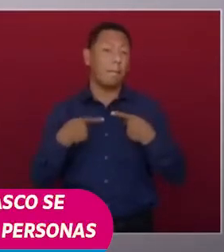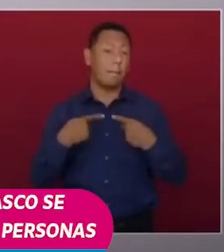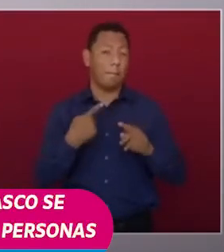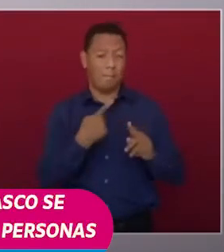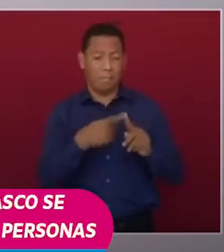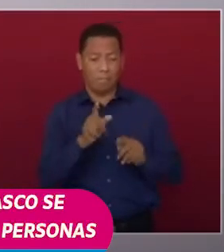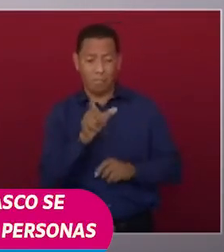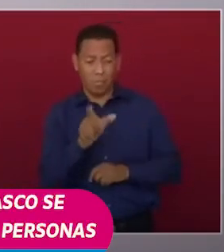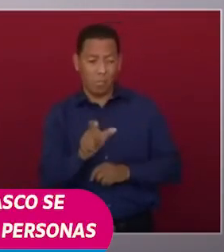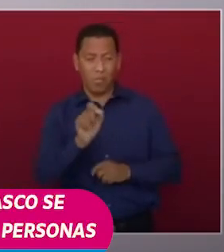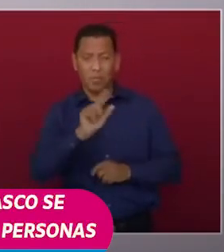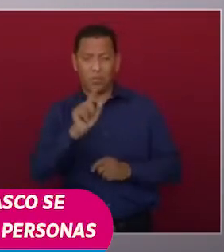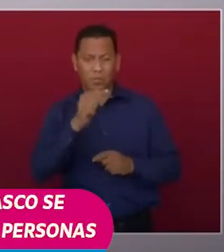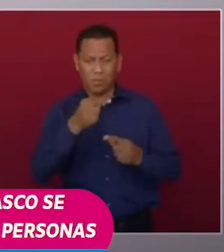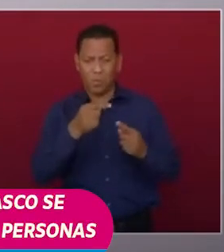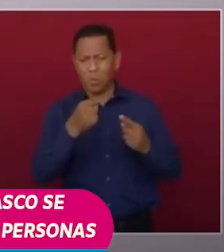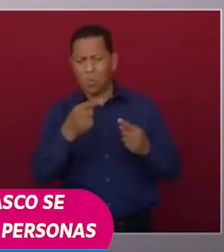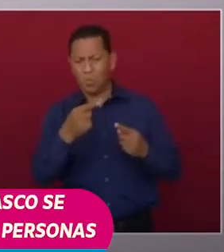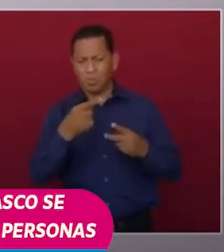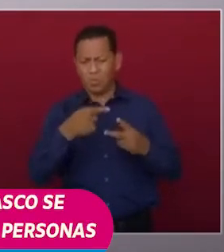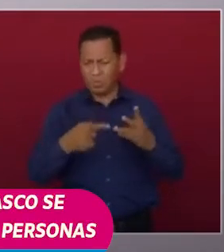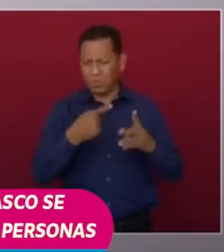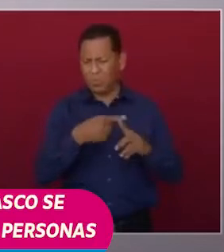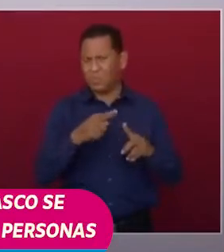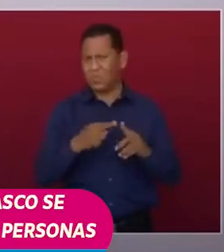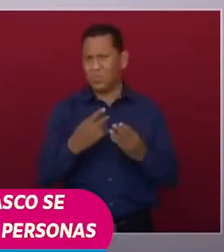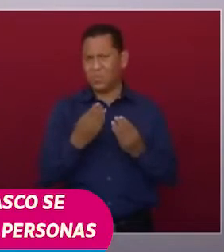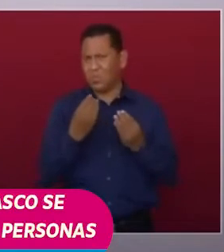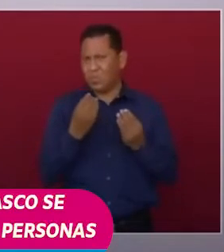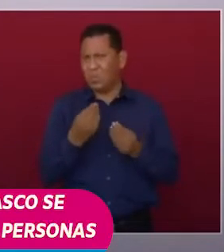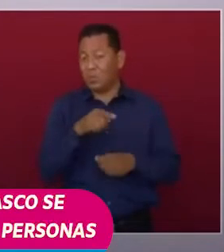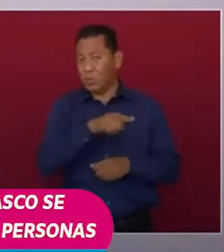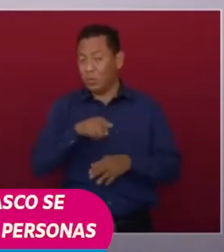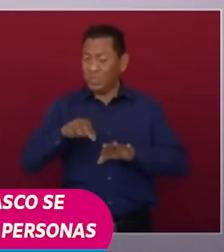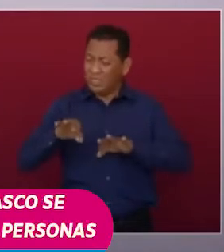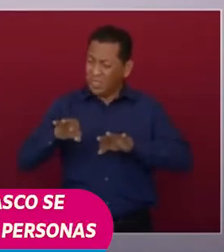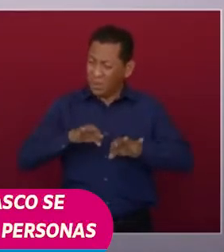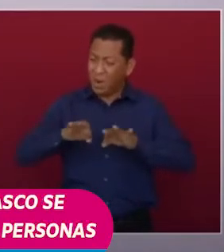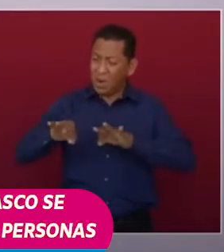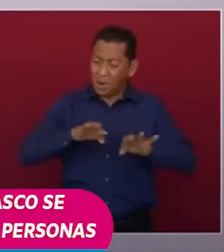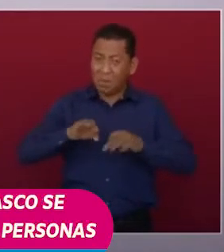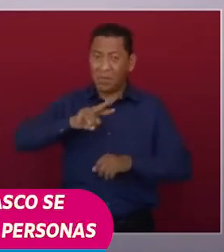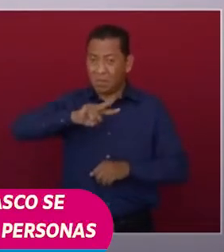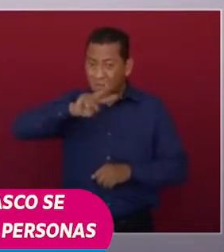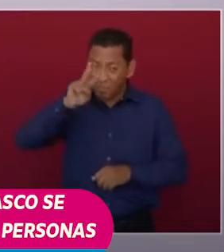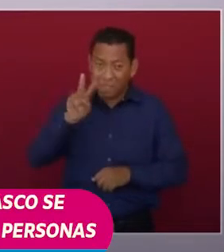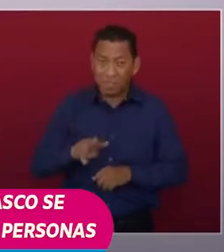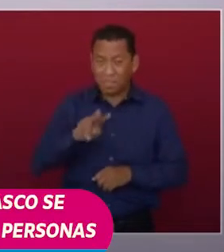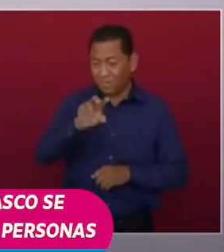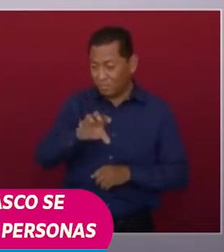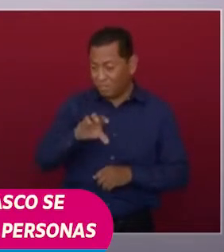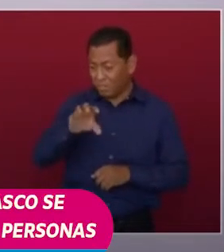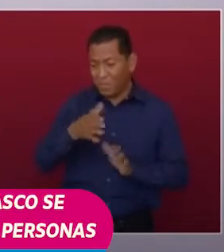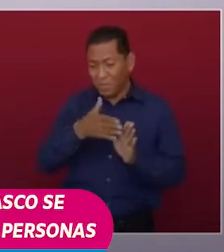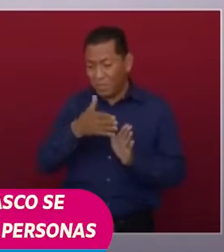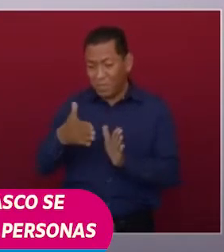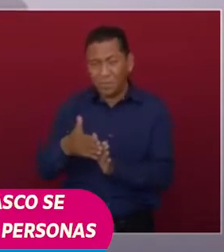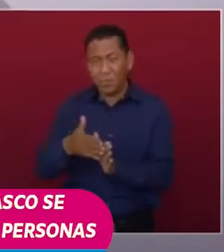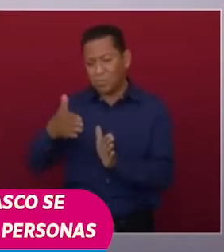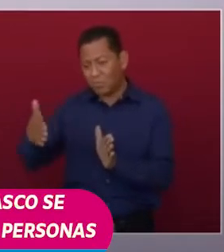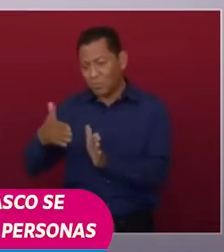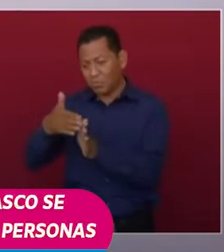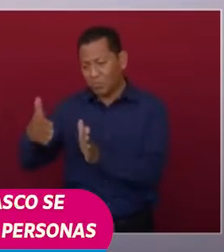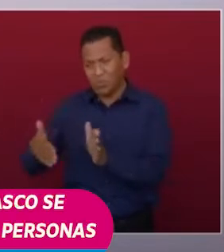diferentes especialidades y oficios. Muchos de ellos han trabajado en todas las etapas de la construcción